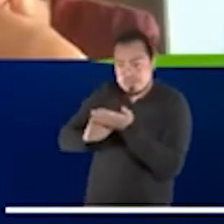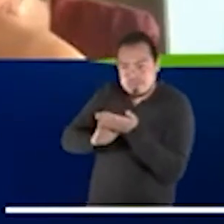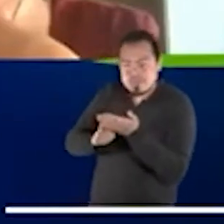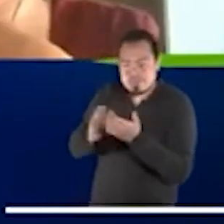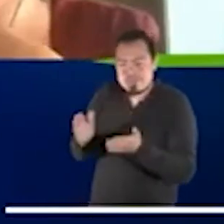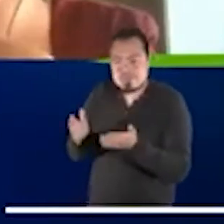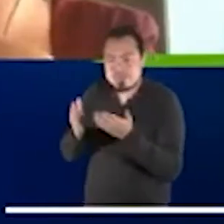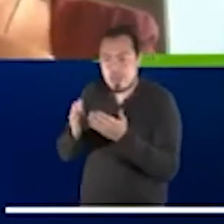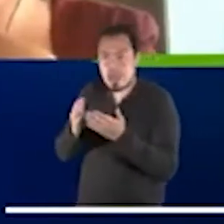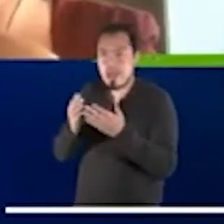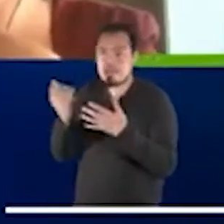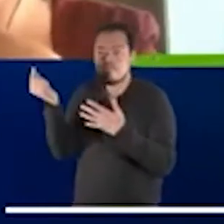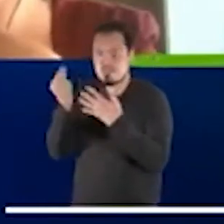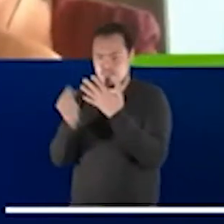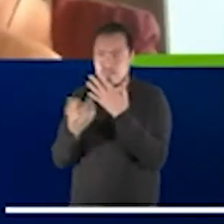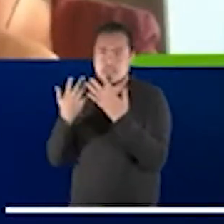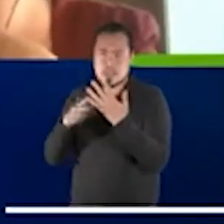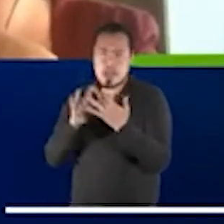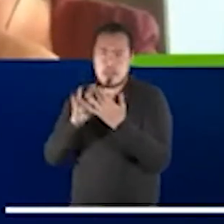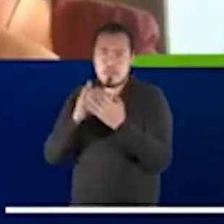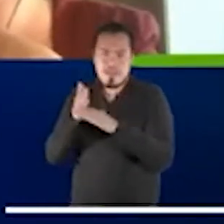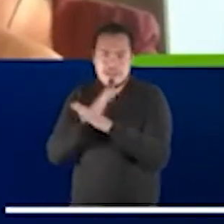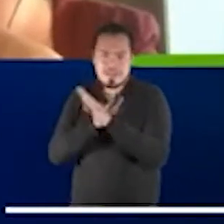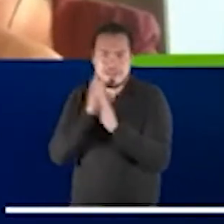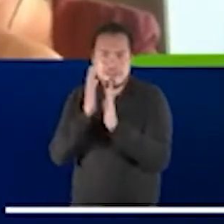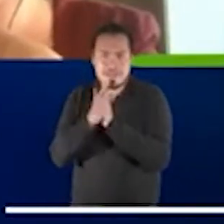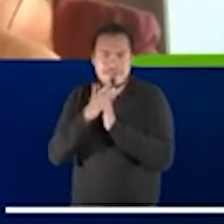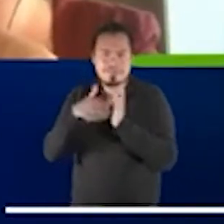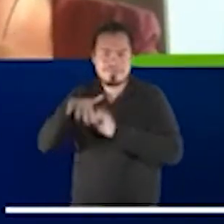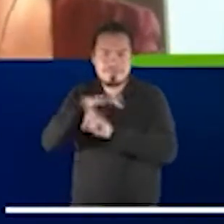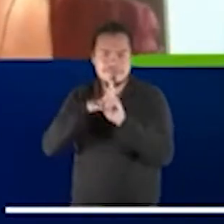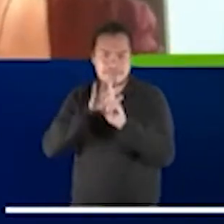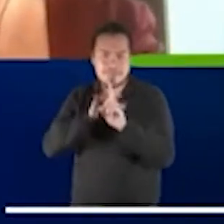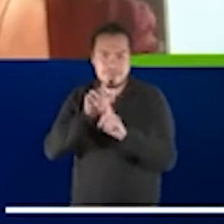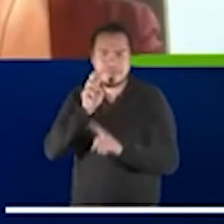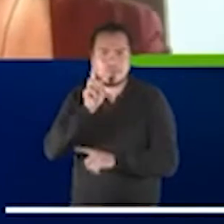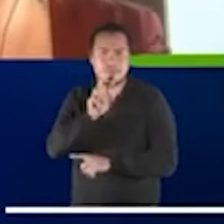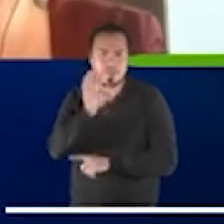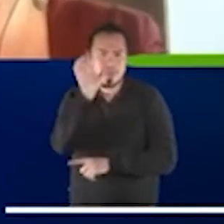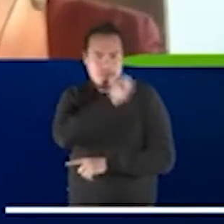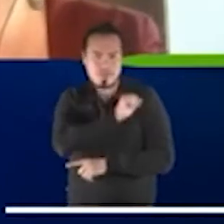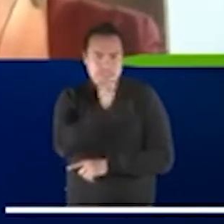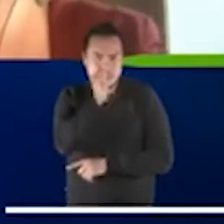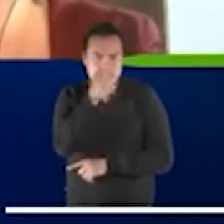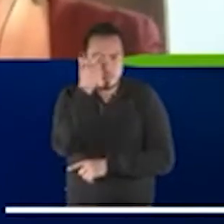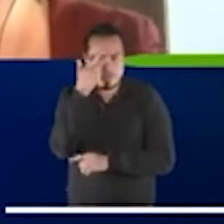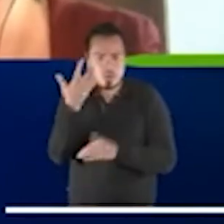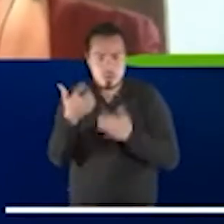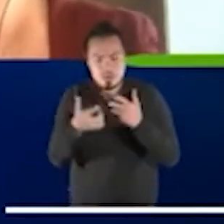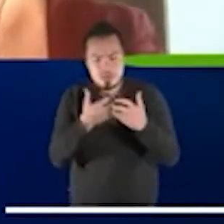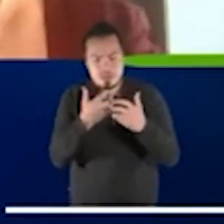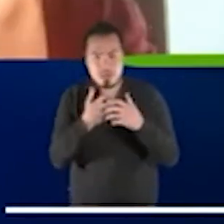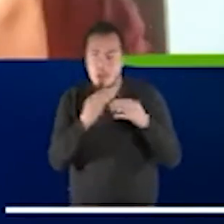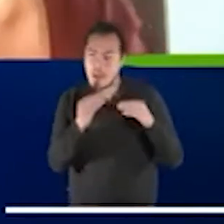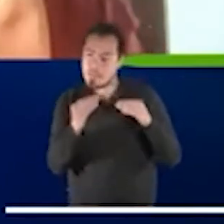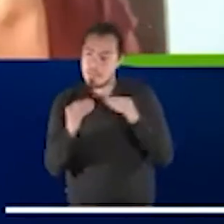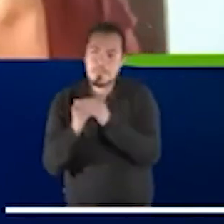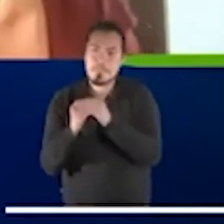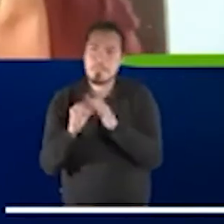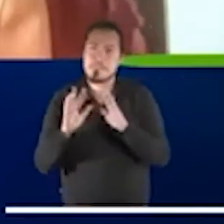conocido? ¿Qué has podido ver y cómo los sistemas se han adaptado finalmente?